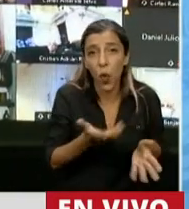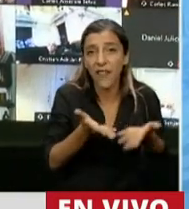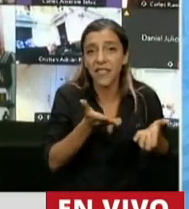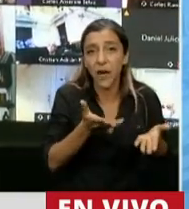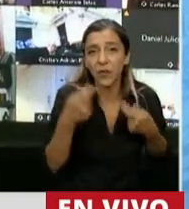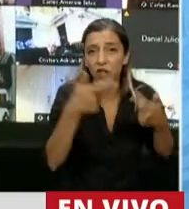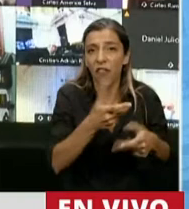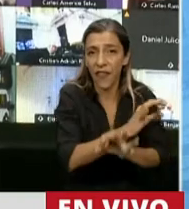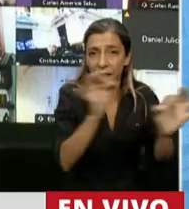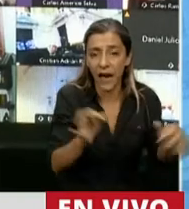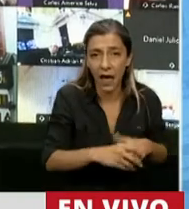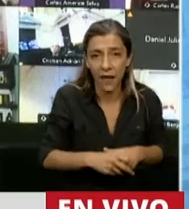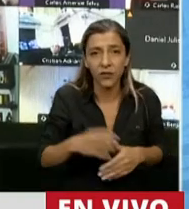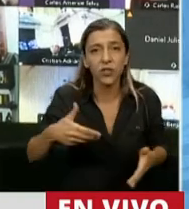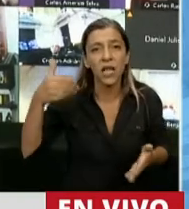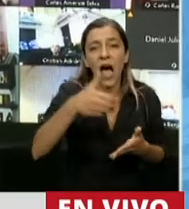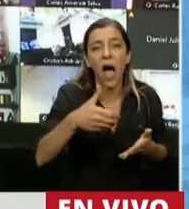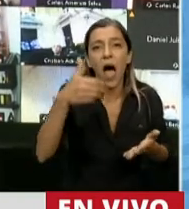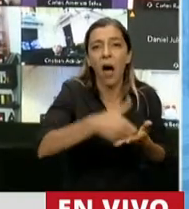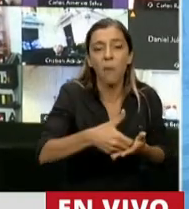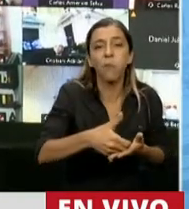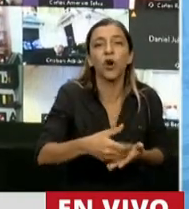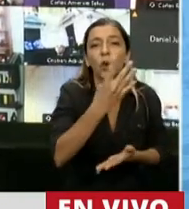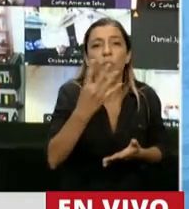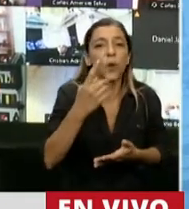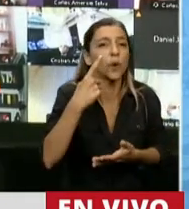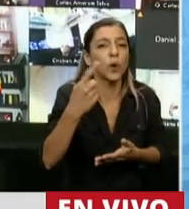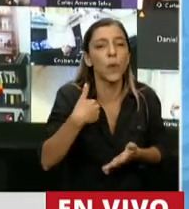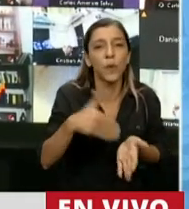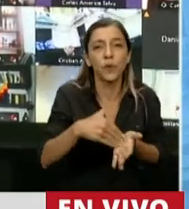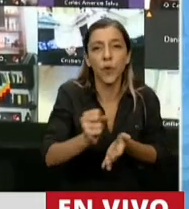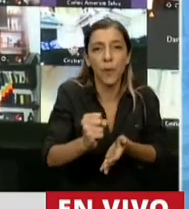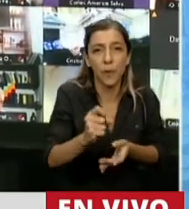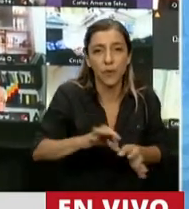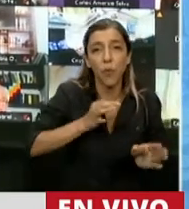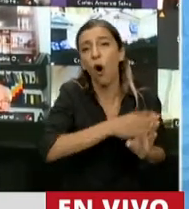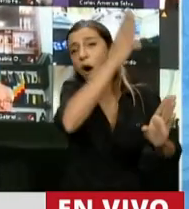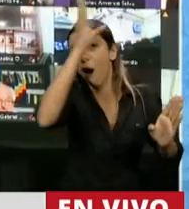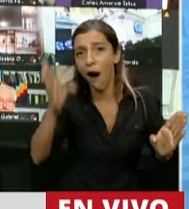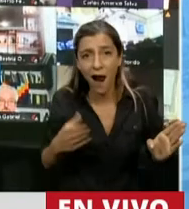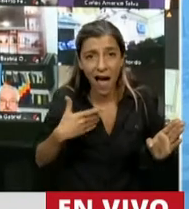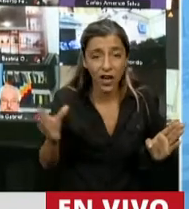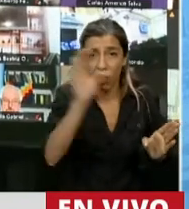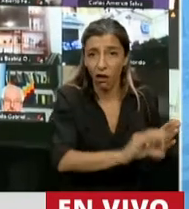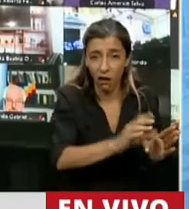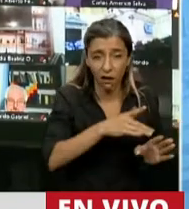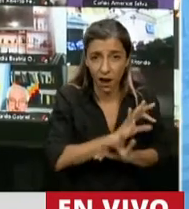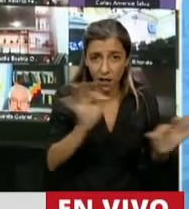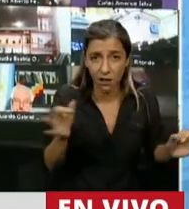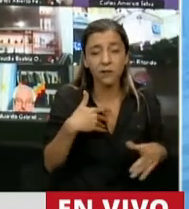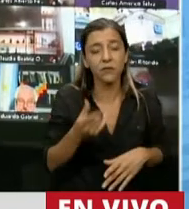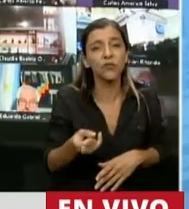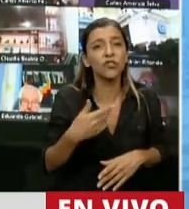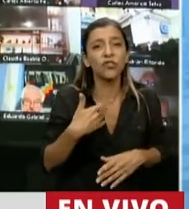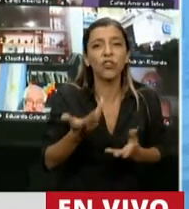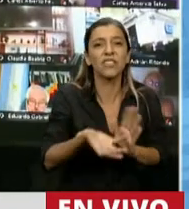aportar solo 24.500 millones de pesos anuales para compensar esa transferencia. Es decir, se pretende financiar dos